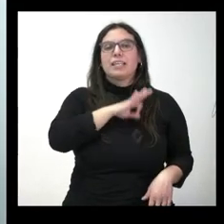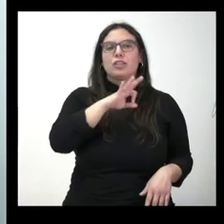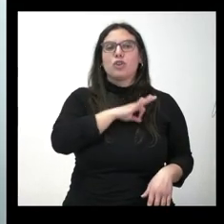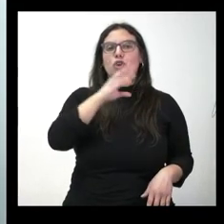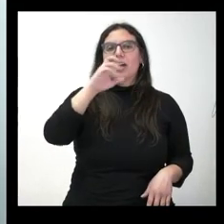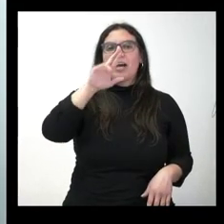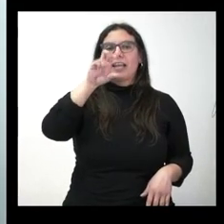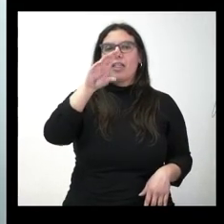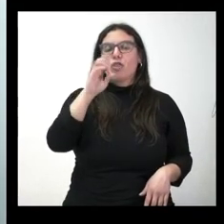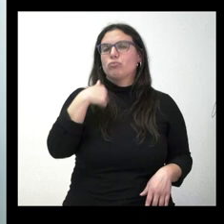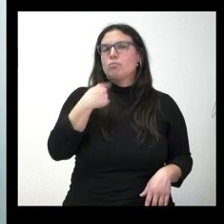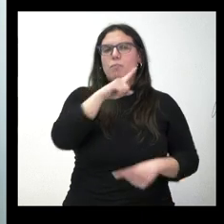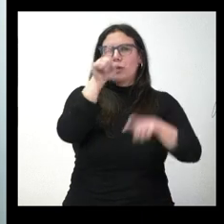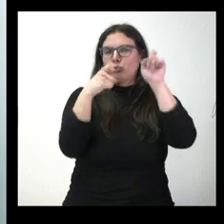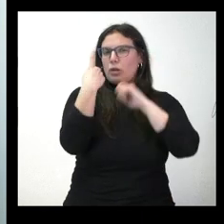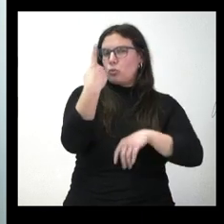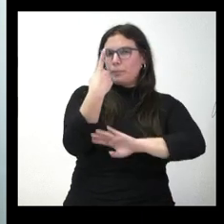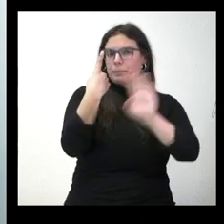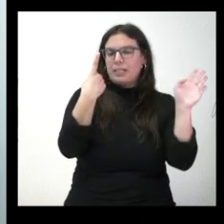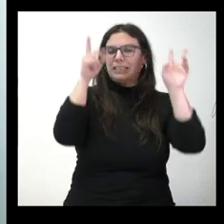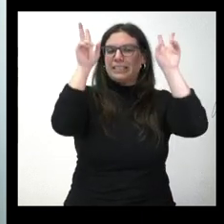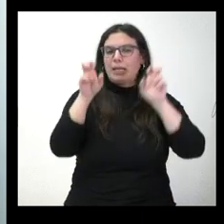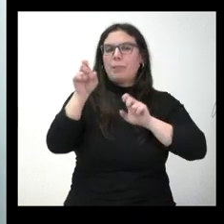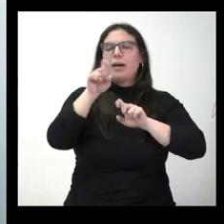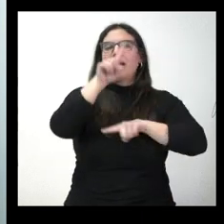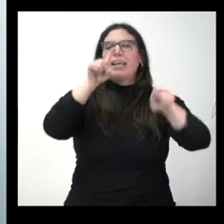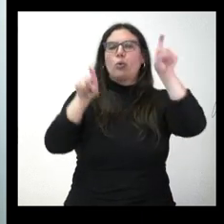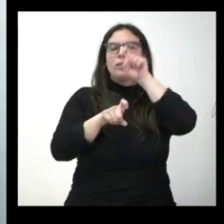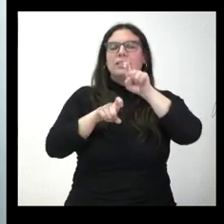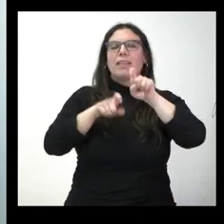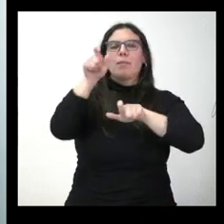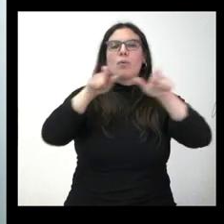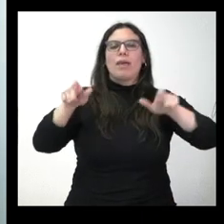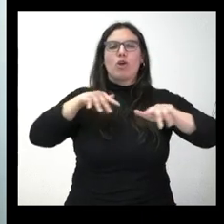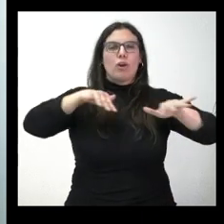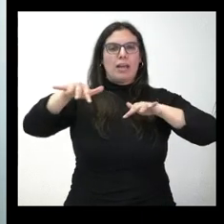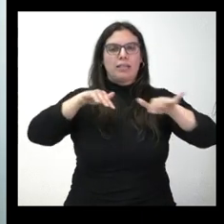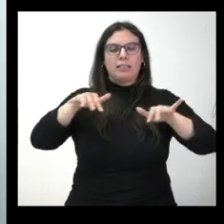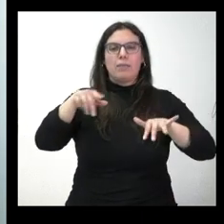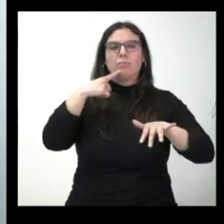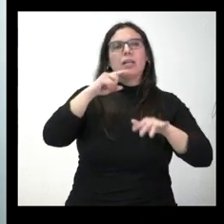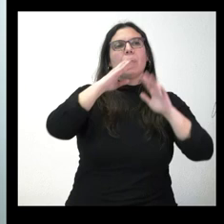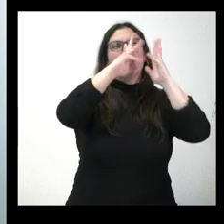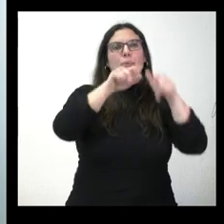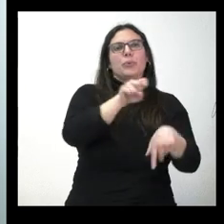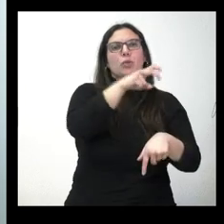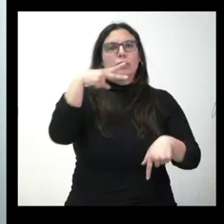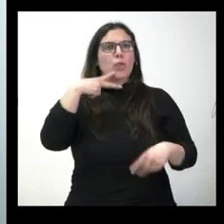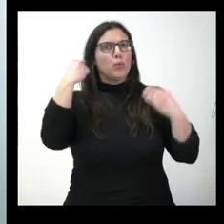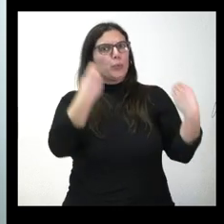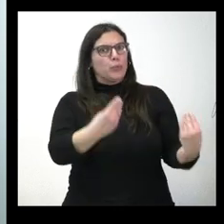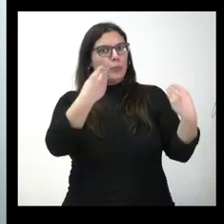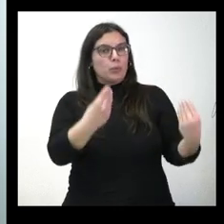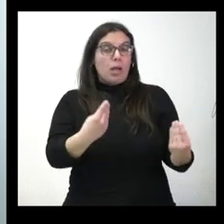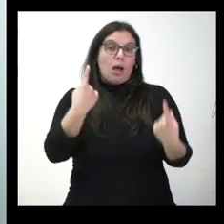solo quería hacerle una pregunta respecto a la encuesta de población activa el balance triunfalista será para algunos porque para